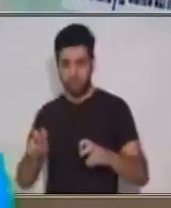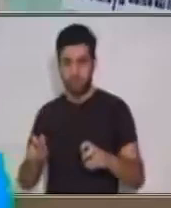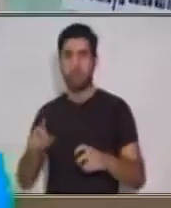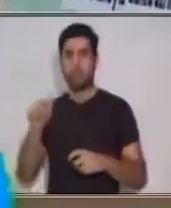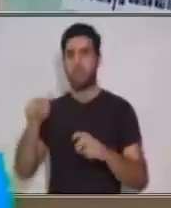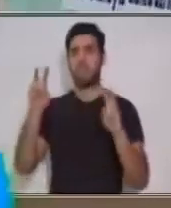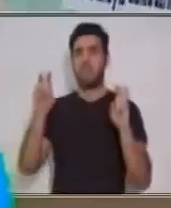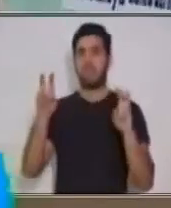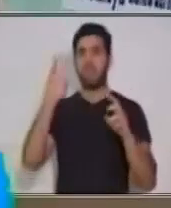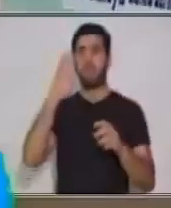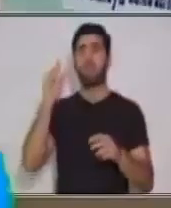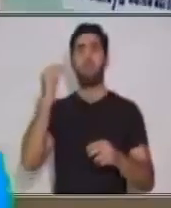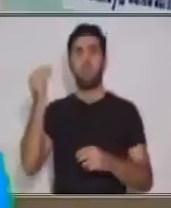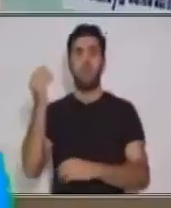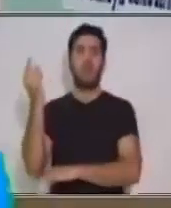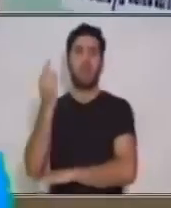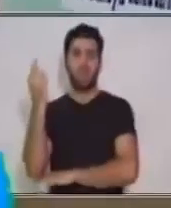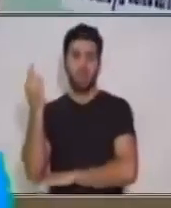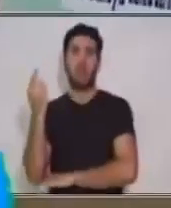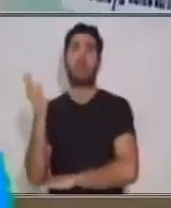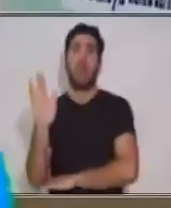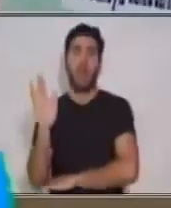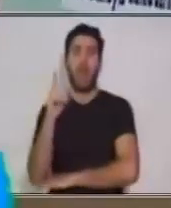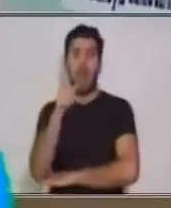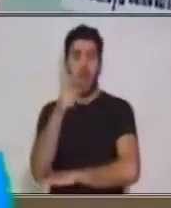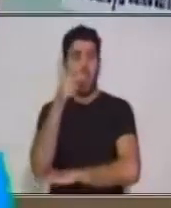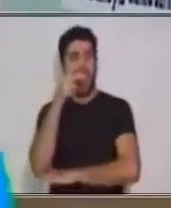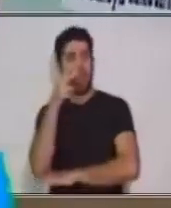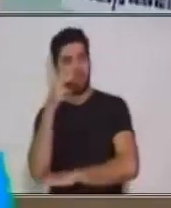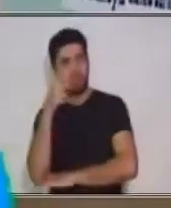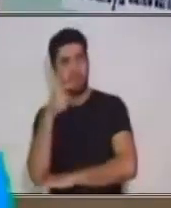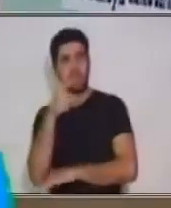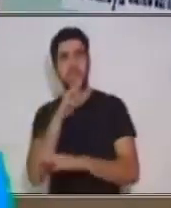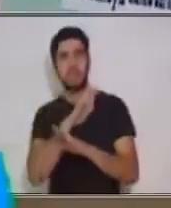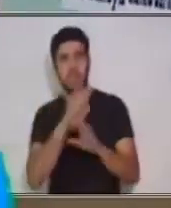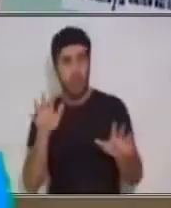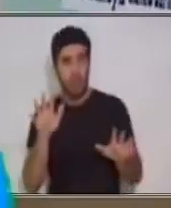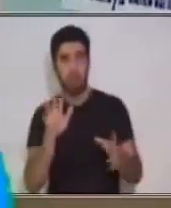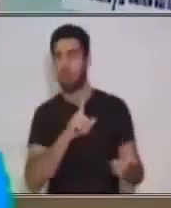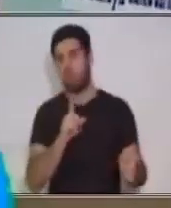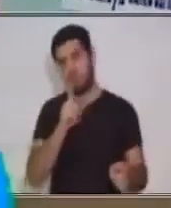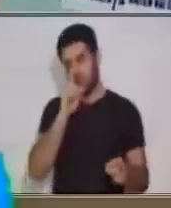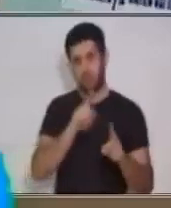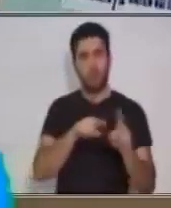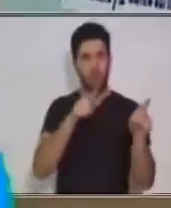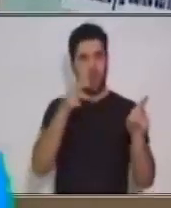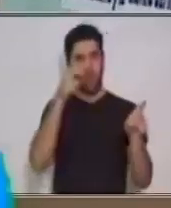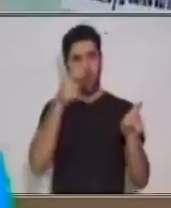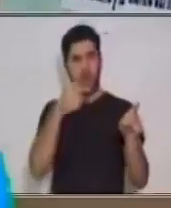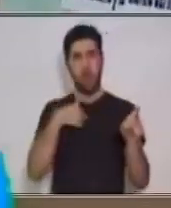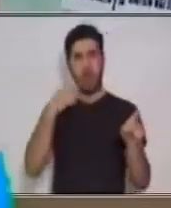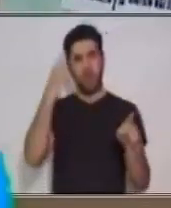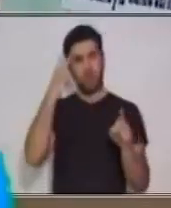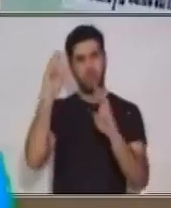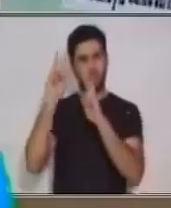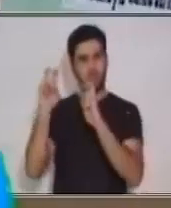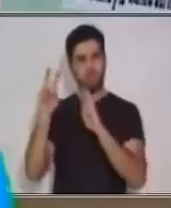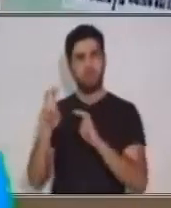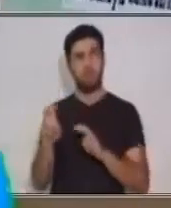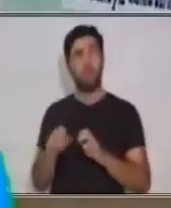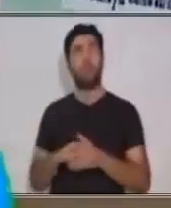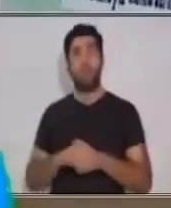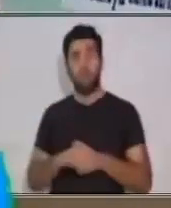importante? Porque cuando escuchas no solamente debes quedarte con el mensaje que escuchaste, lo debes de analizar. Y analizar